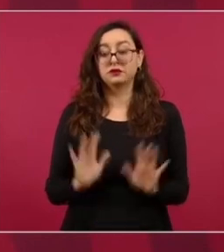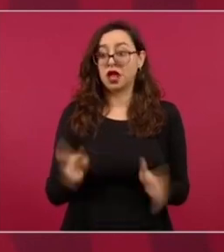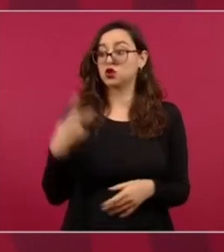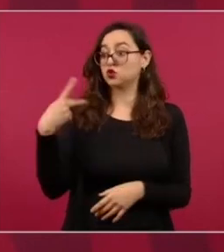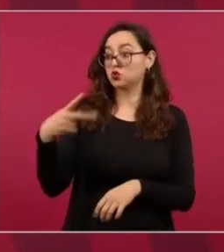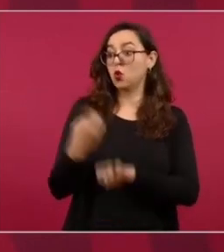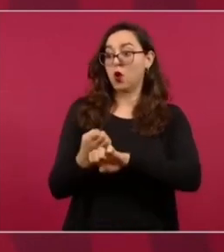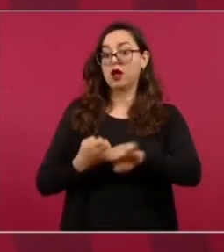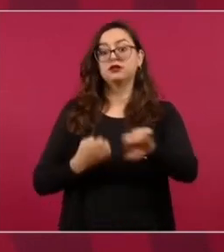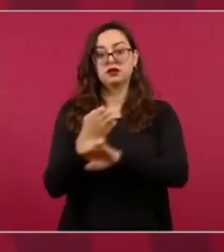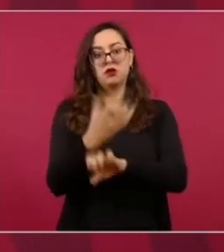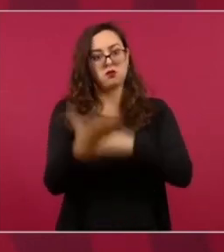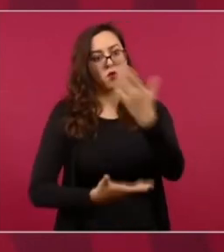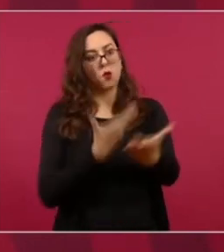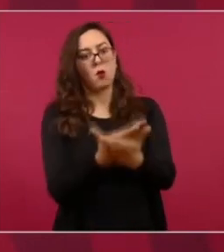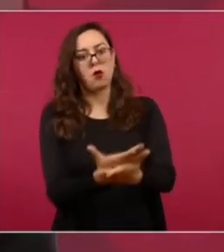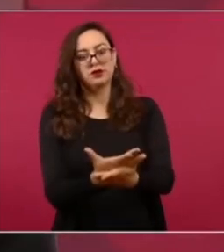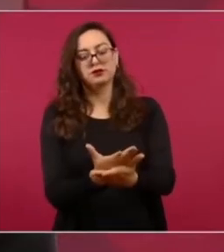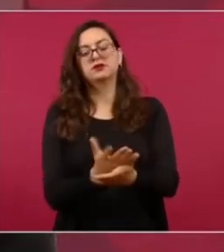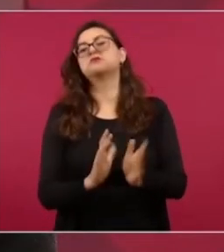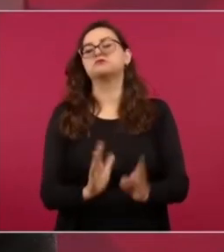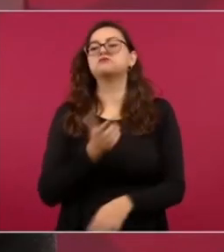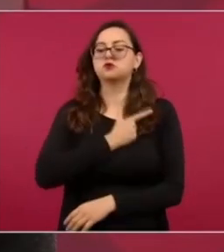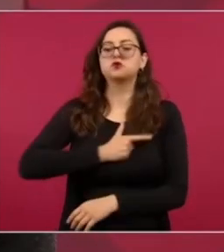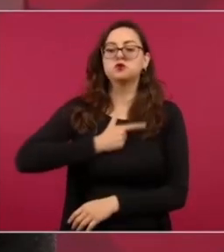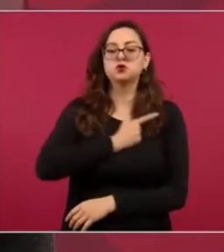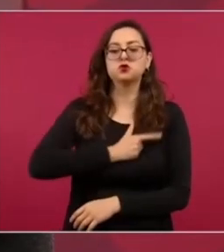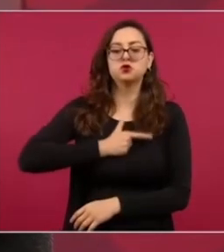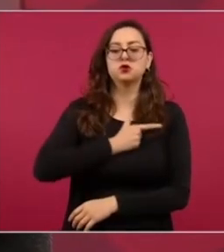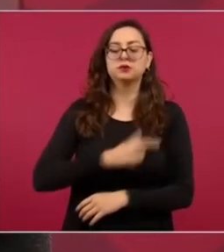en Hidalgo y lo celebro